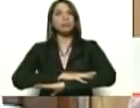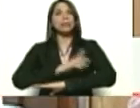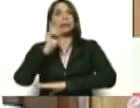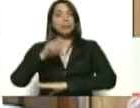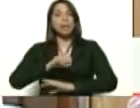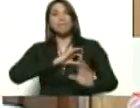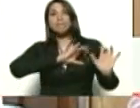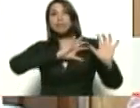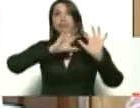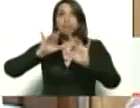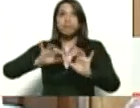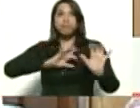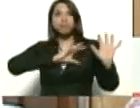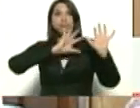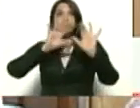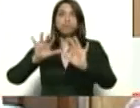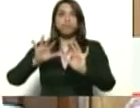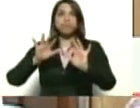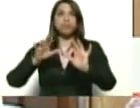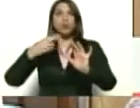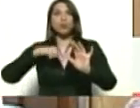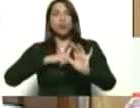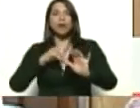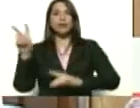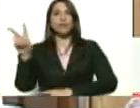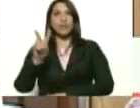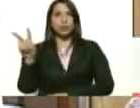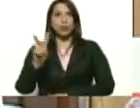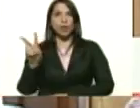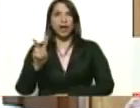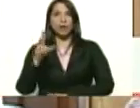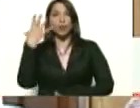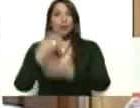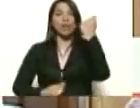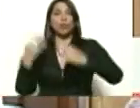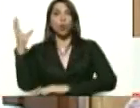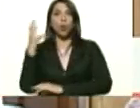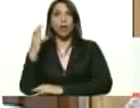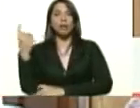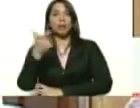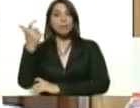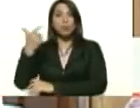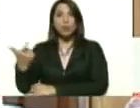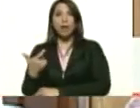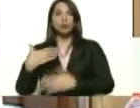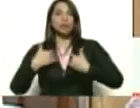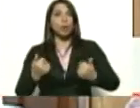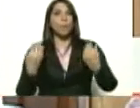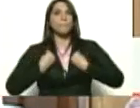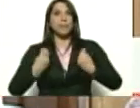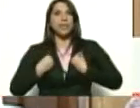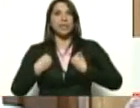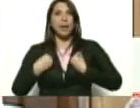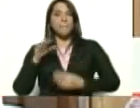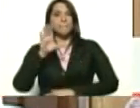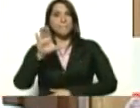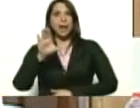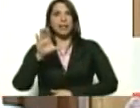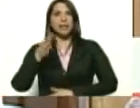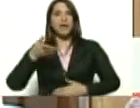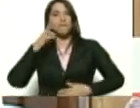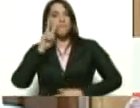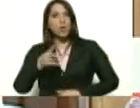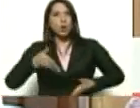nacionales que han venido huyendo principalmente de Colombia buscando salud y vida en la patria que los vio nacer en Venezuela